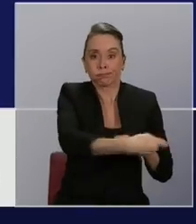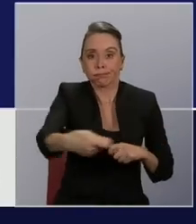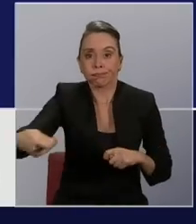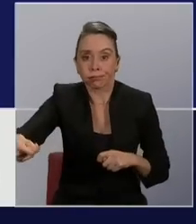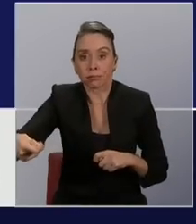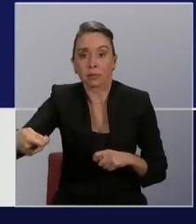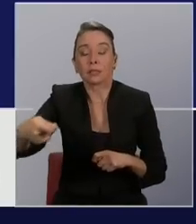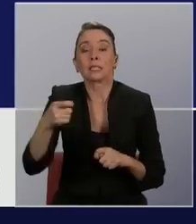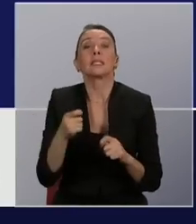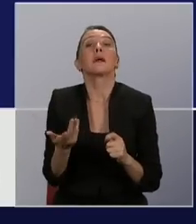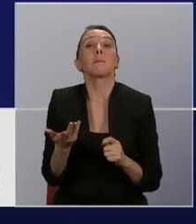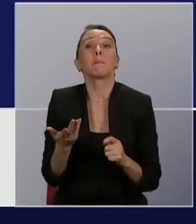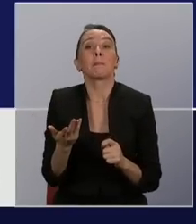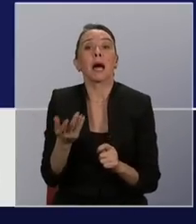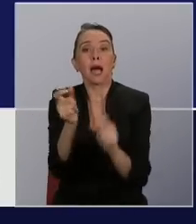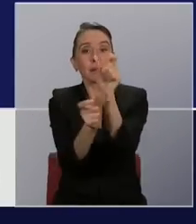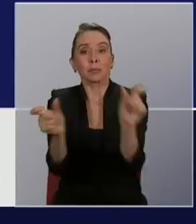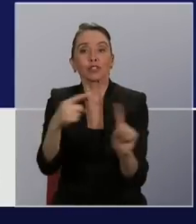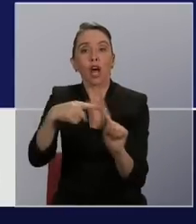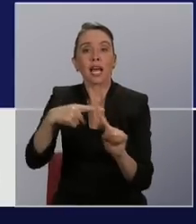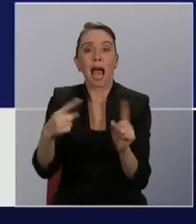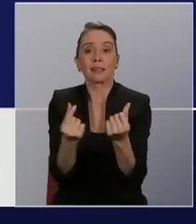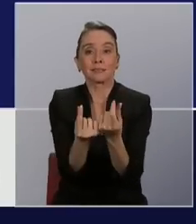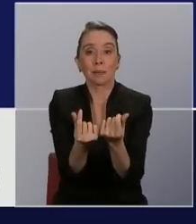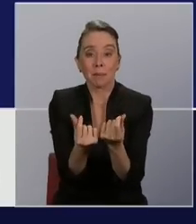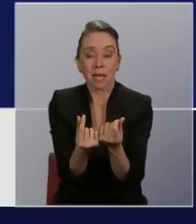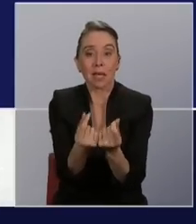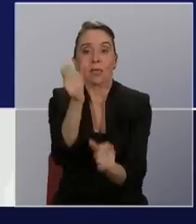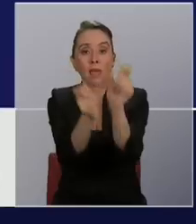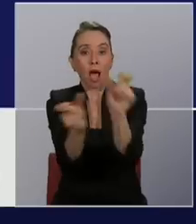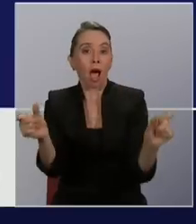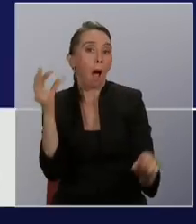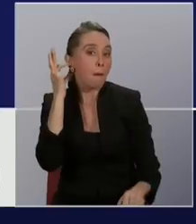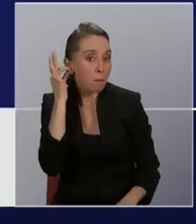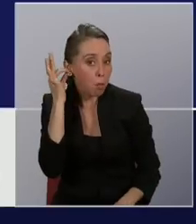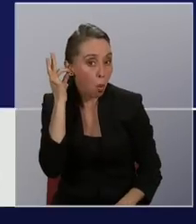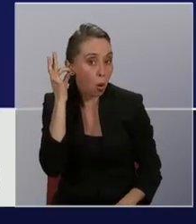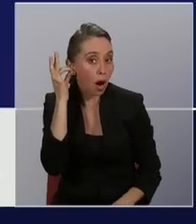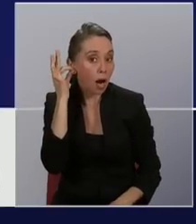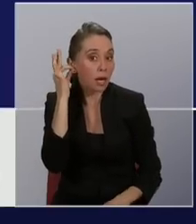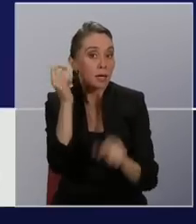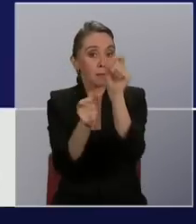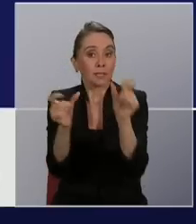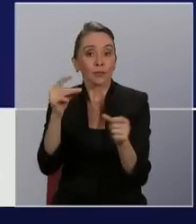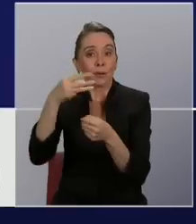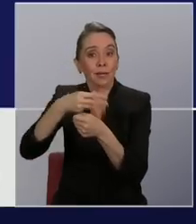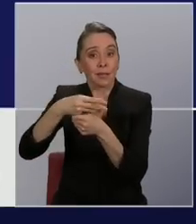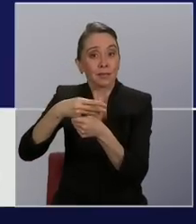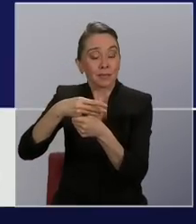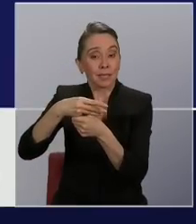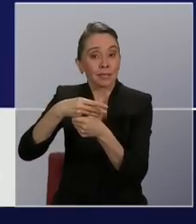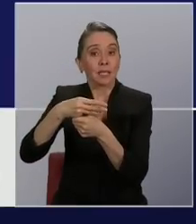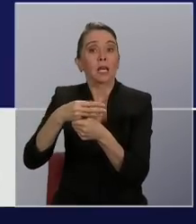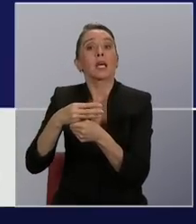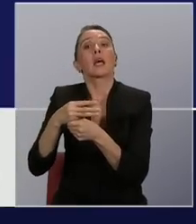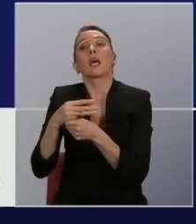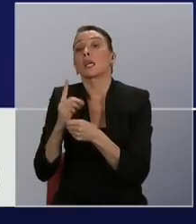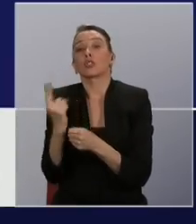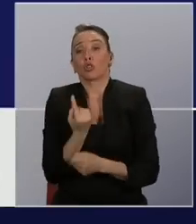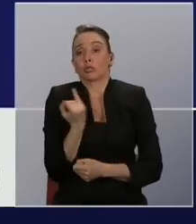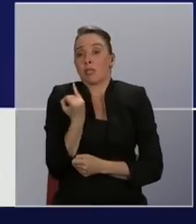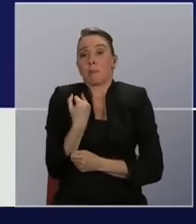especialmente para nuestra clase media, las mujeres y los adultos mayores no valentes.